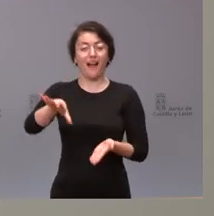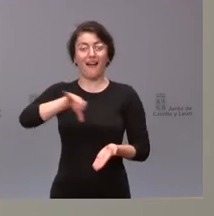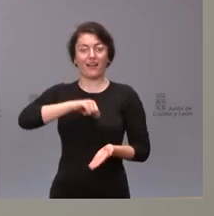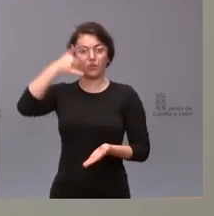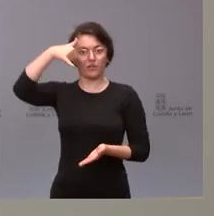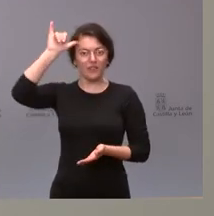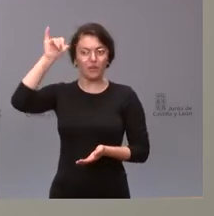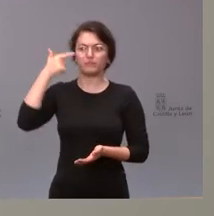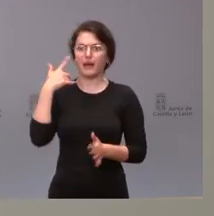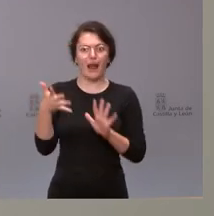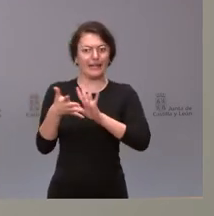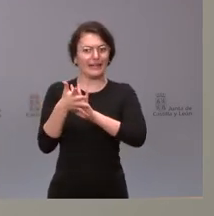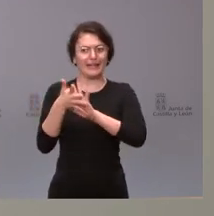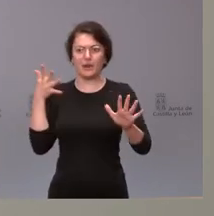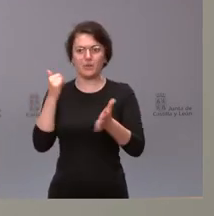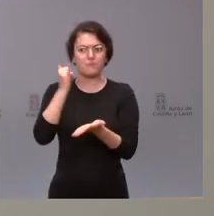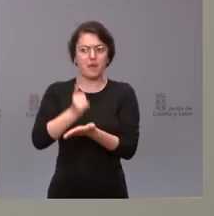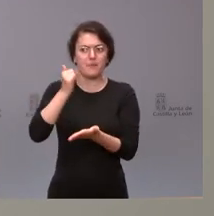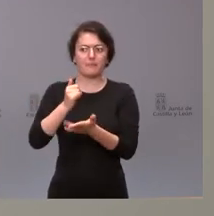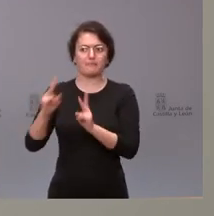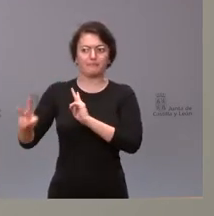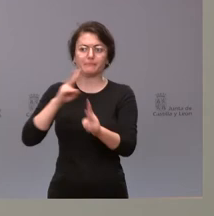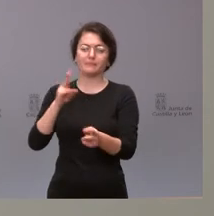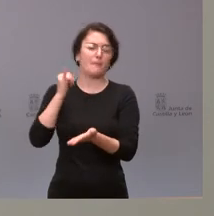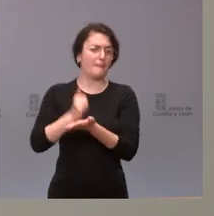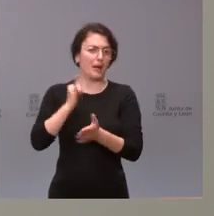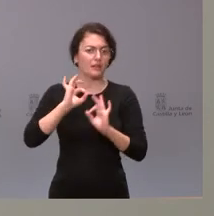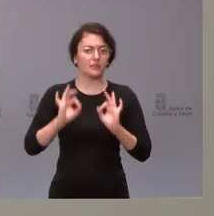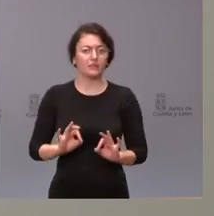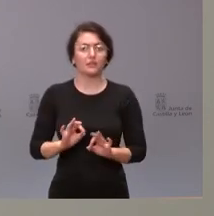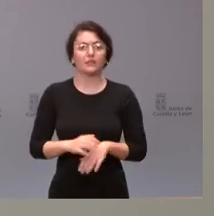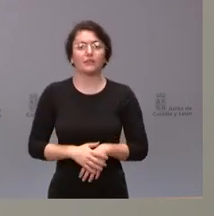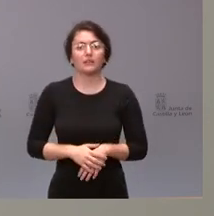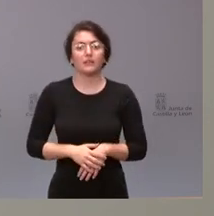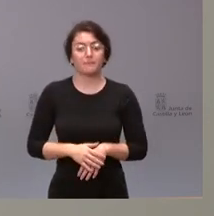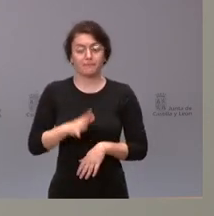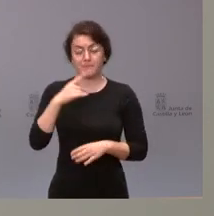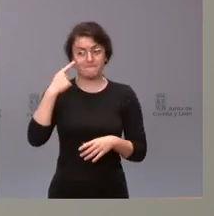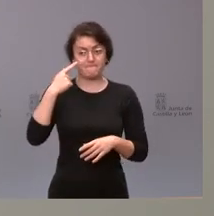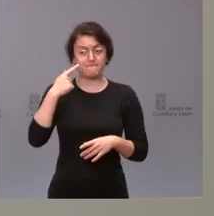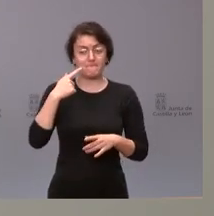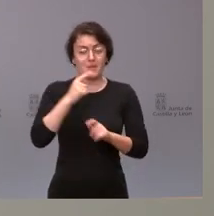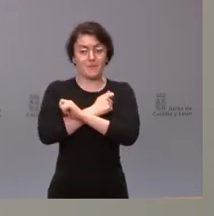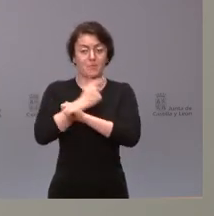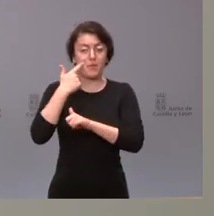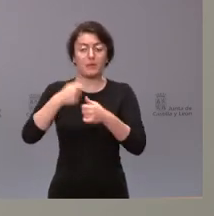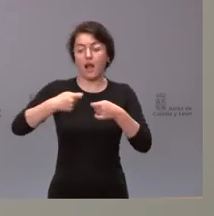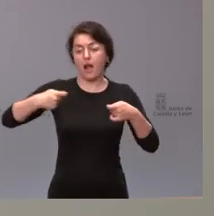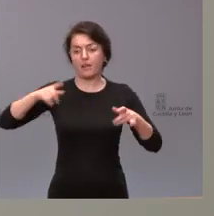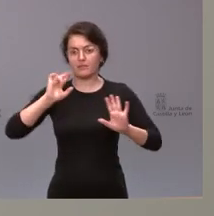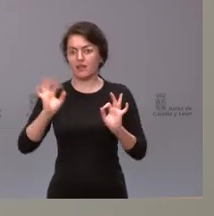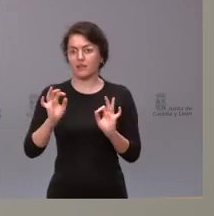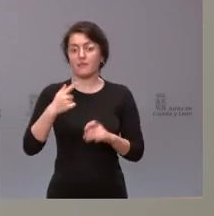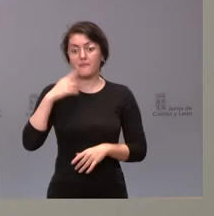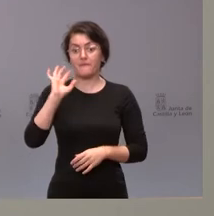fue relativamente rápido en obtenerse de respuesta, pues esperemos que en este caso no se dilate más, aunque es verdad que el número de muestras va aumentando